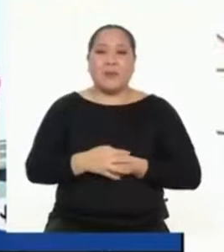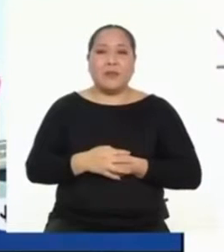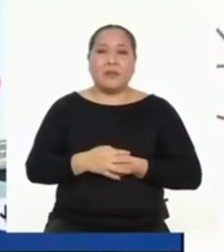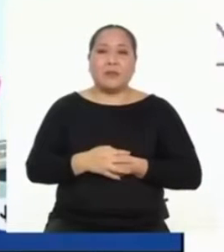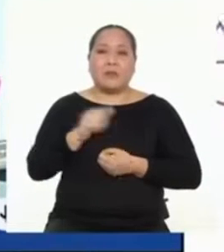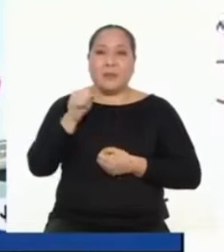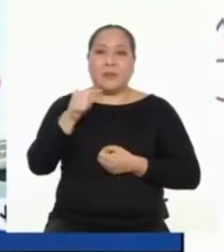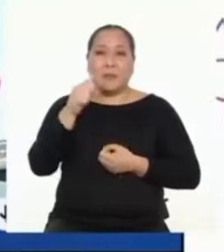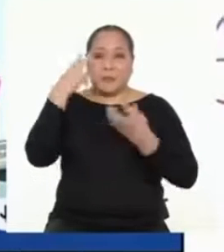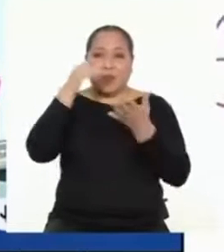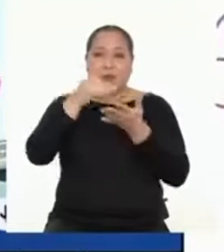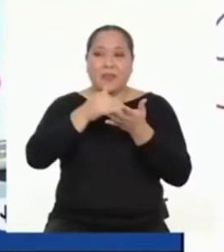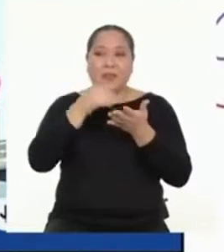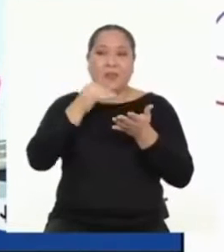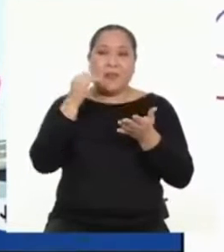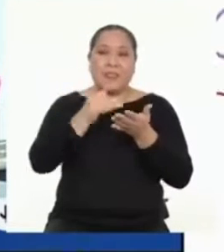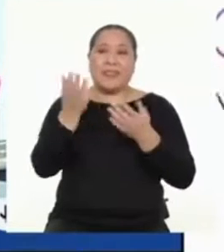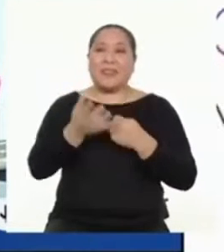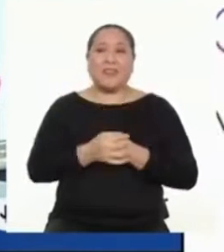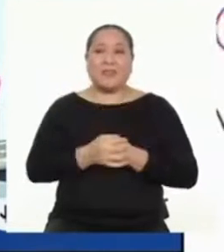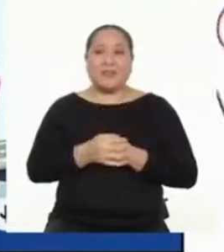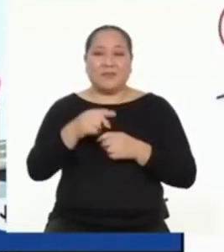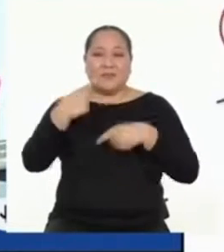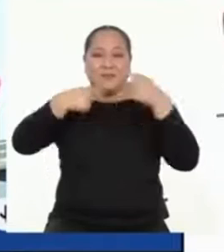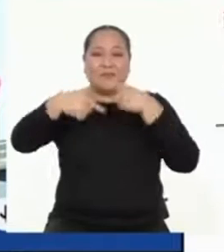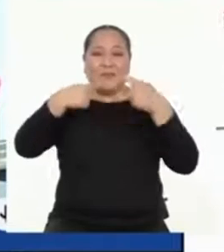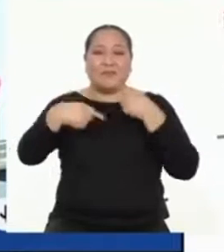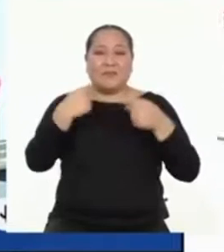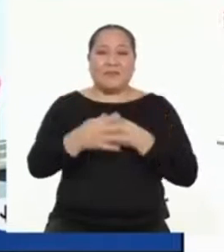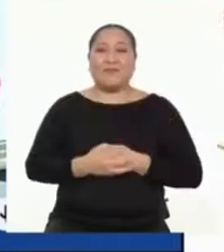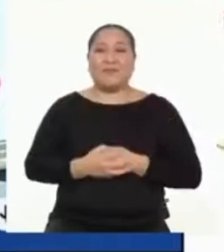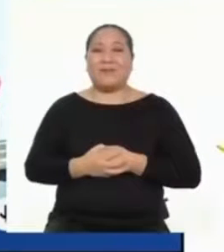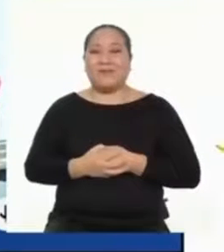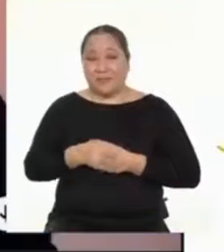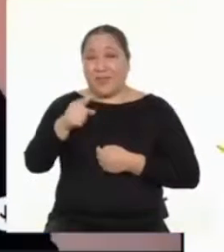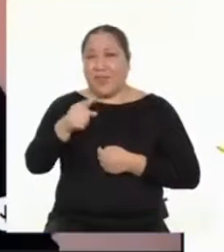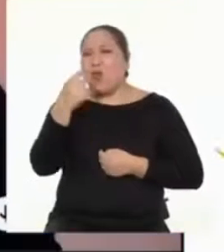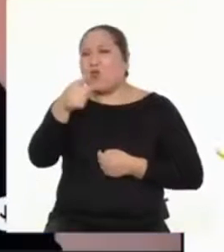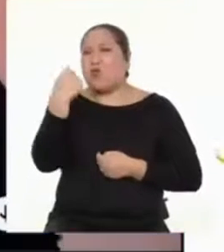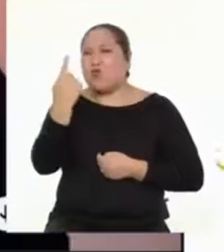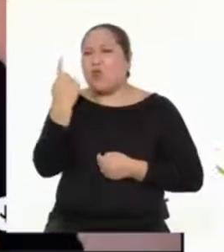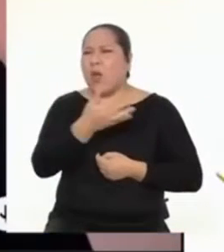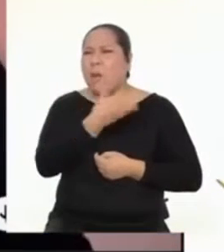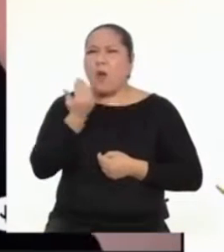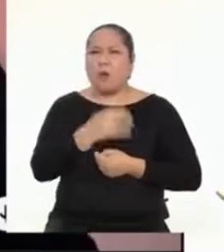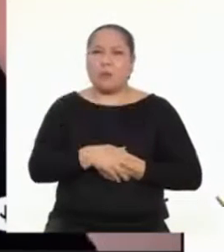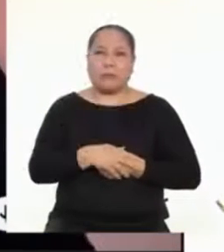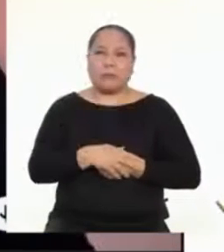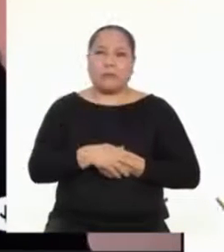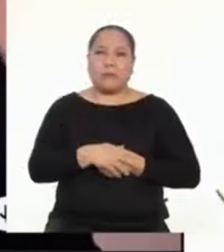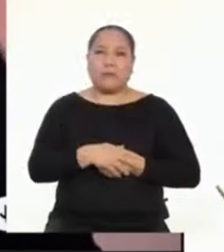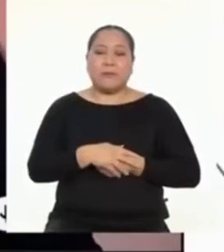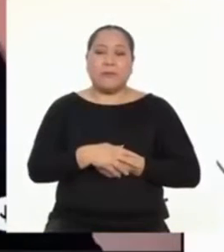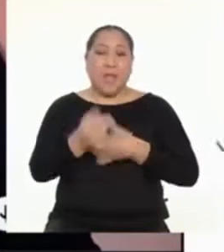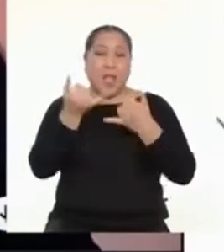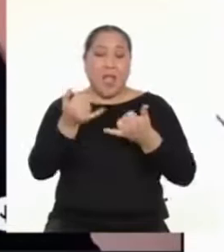¿Has podido estudiar en casa como normalmente lo hacías o se te ha hecho más difícil estudiar sola? El estudiar